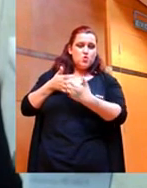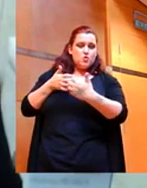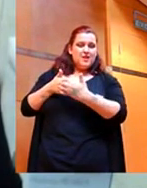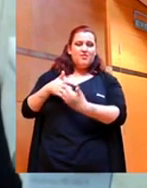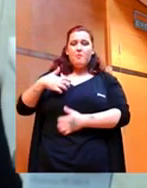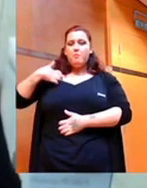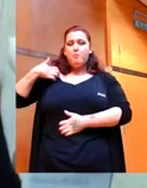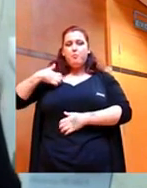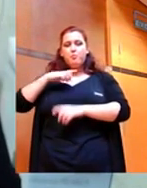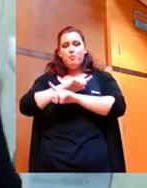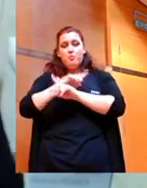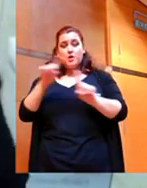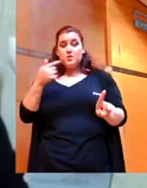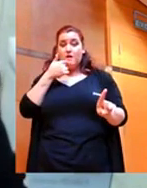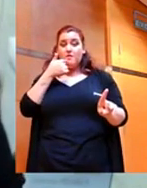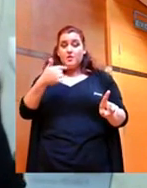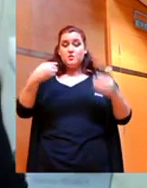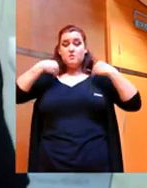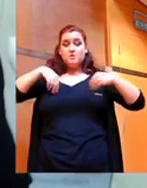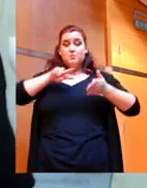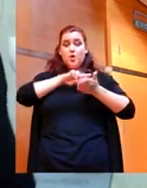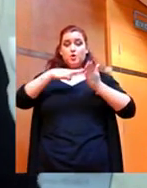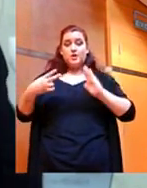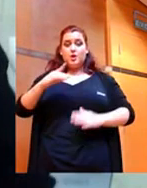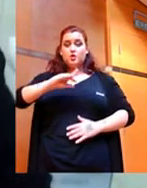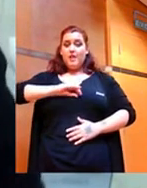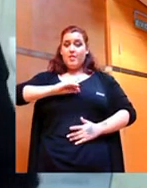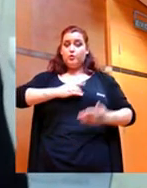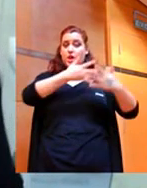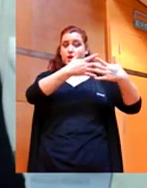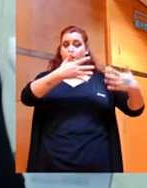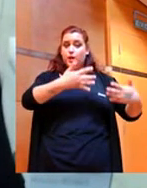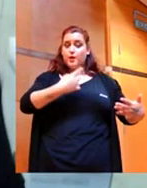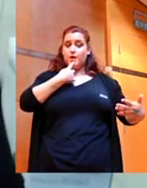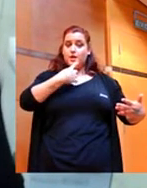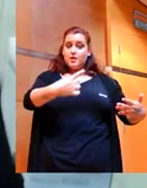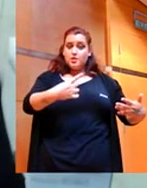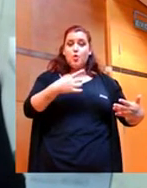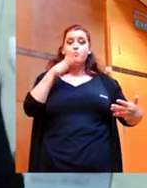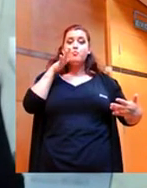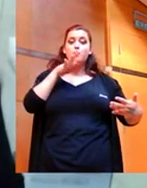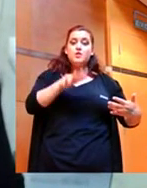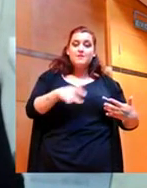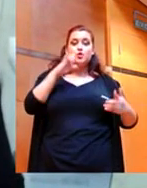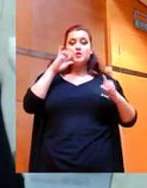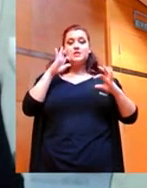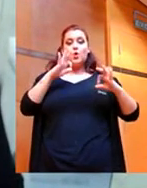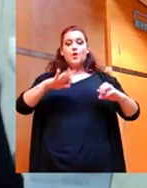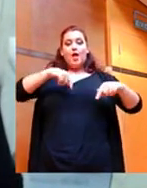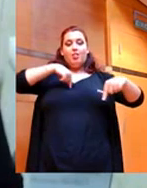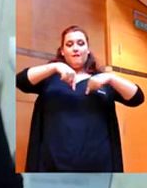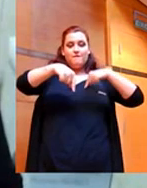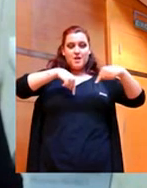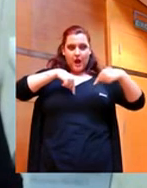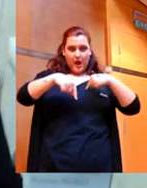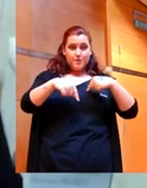tal y como dicen los técnicos de la Diputación, por motivos de seguridad vial, de l'elevat tráfico de vehículos